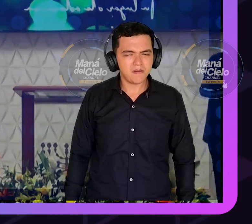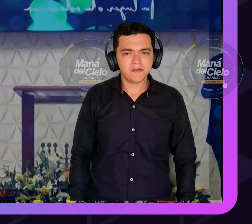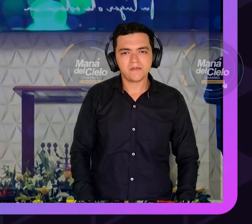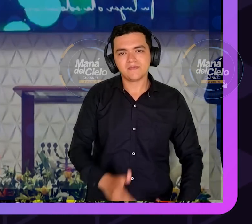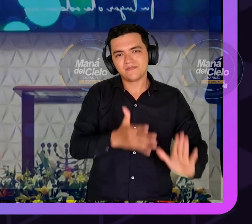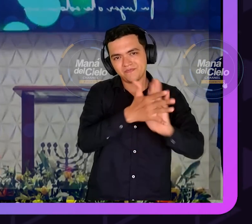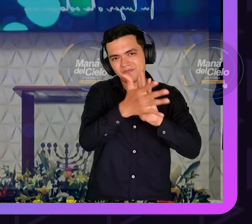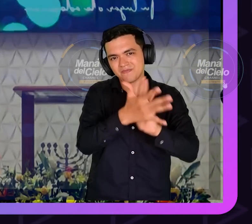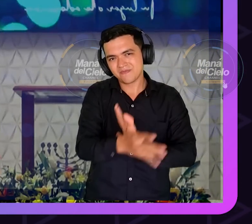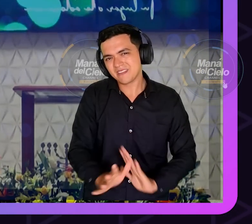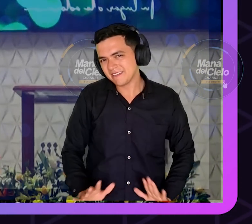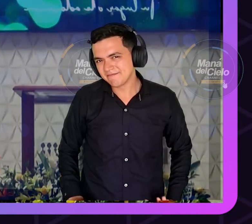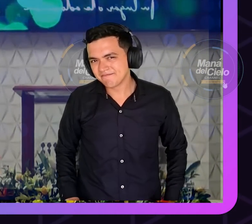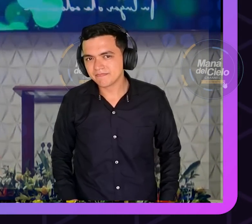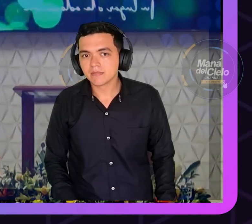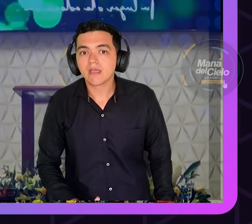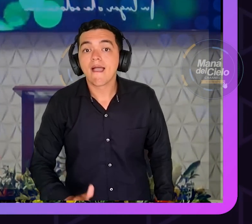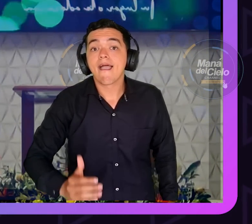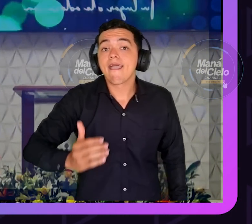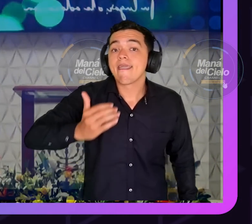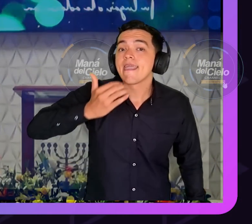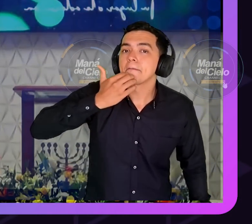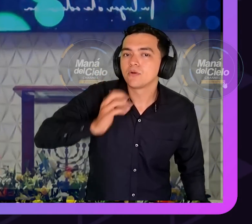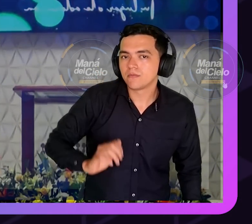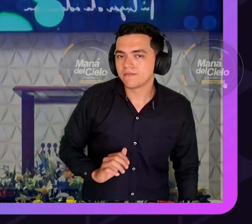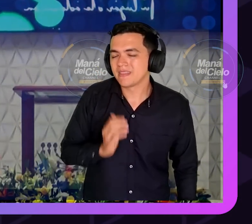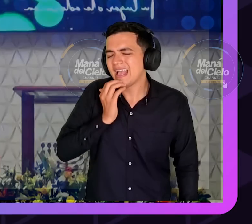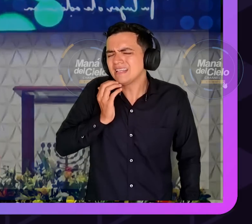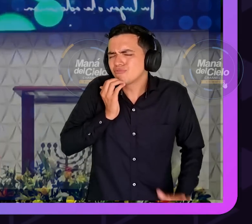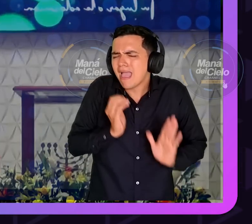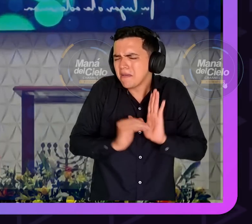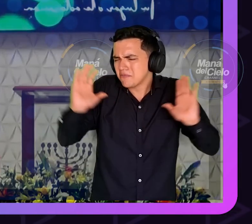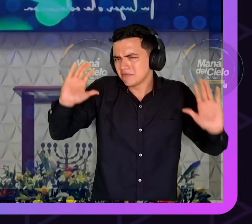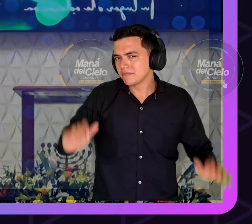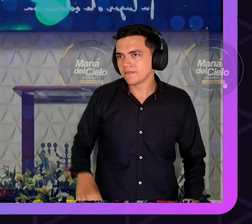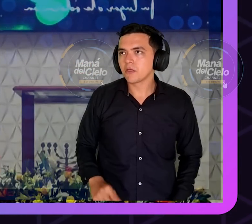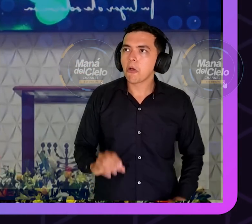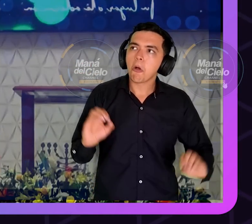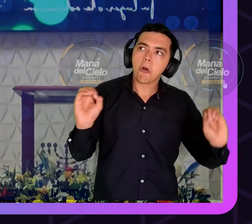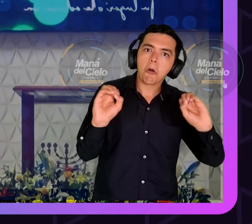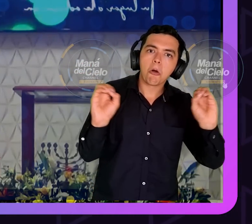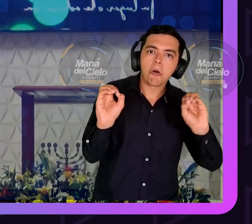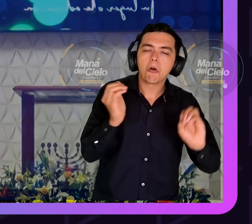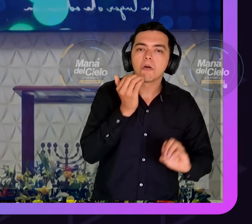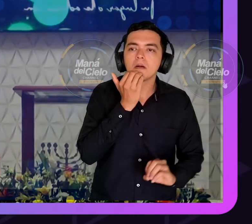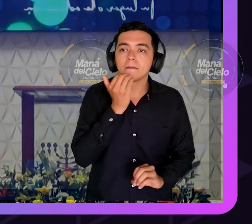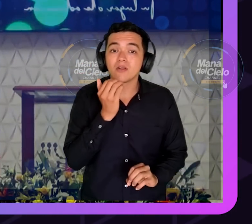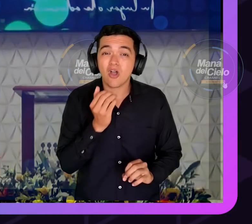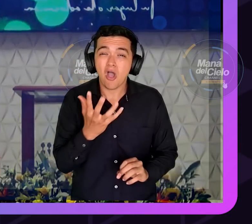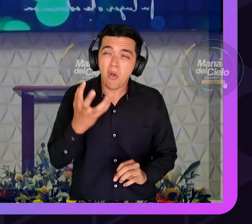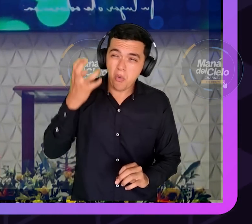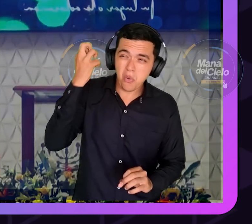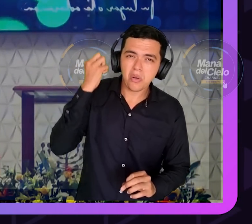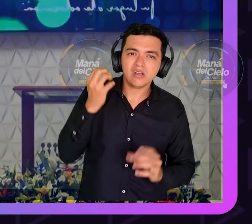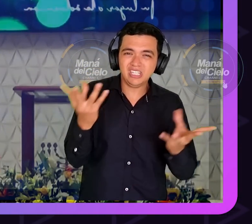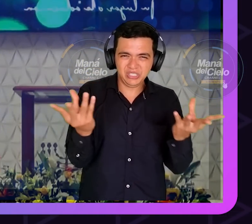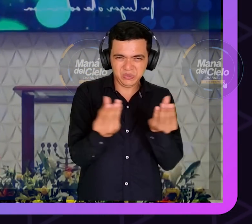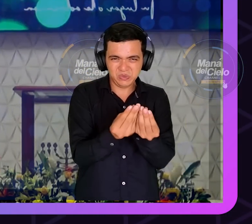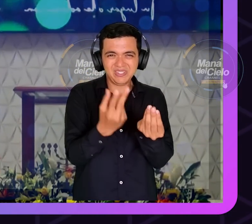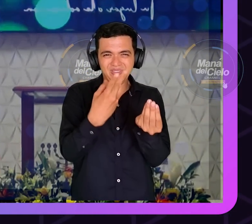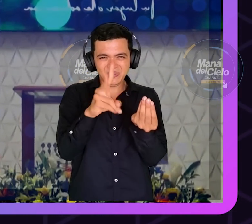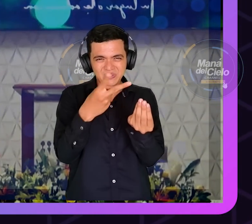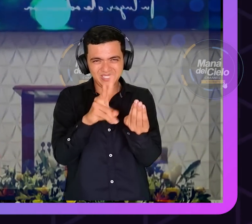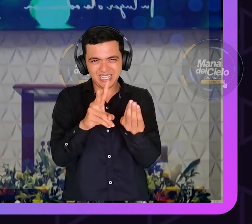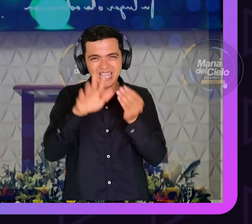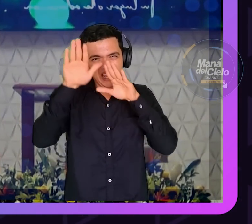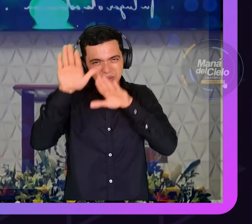amén Dios todavía no ha cambiado Dios no está debilitado Dios